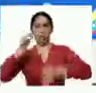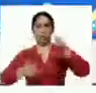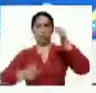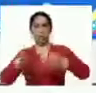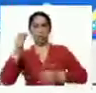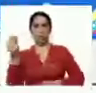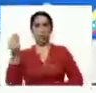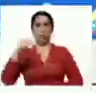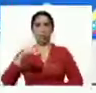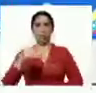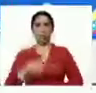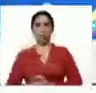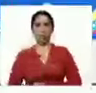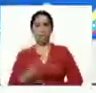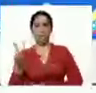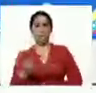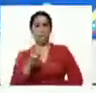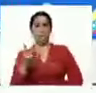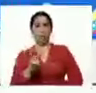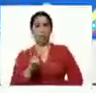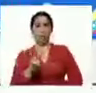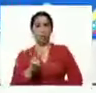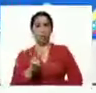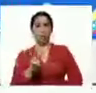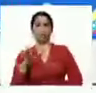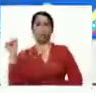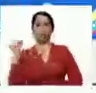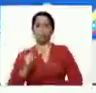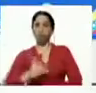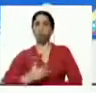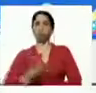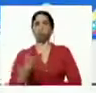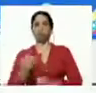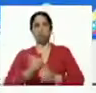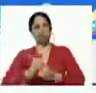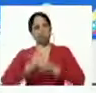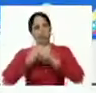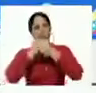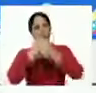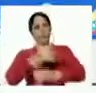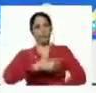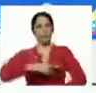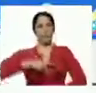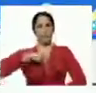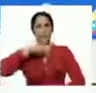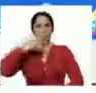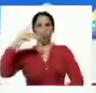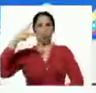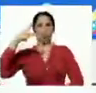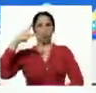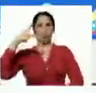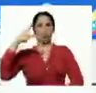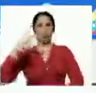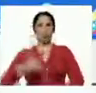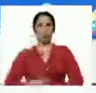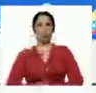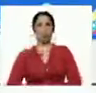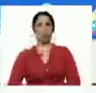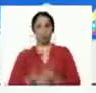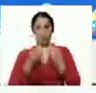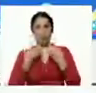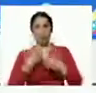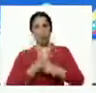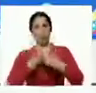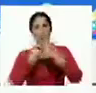Venezuela si se puede con amor con pasión con buena